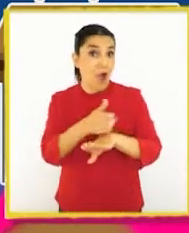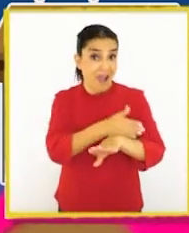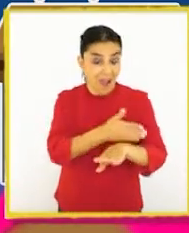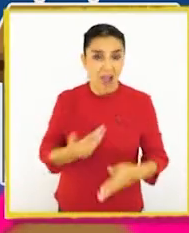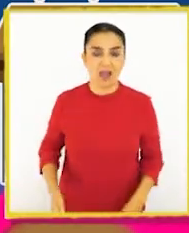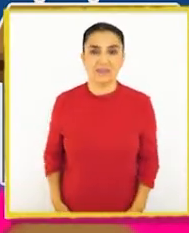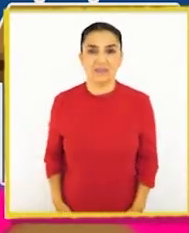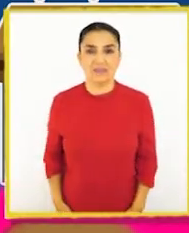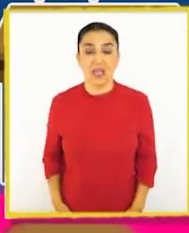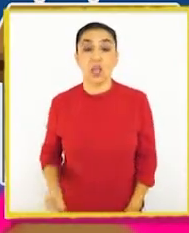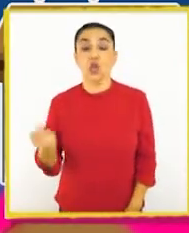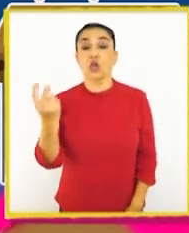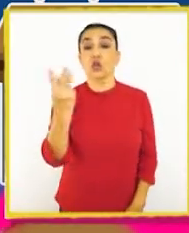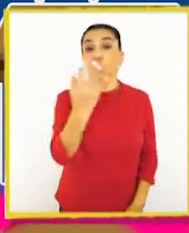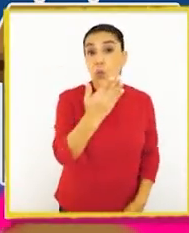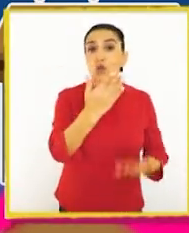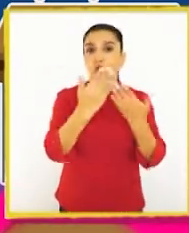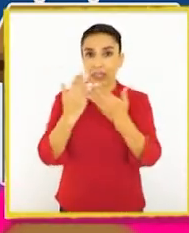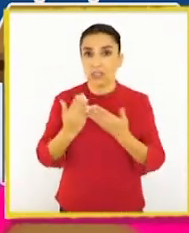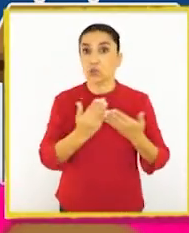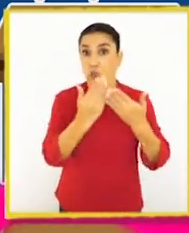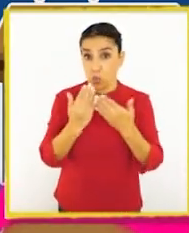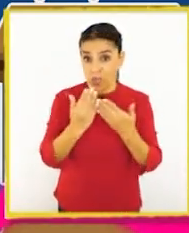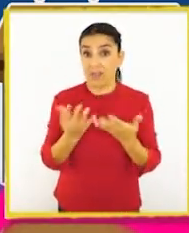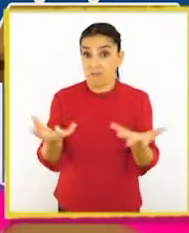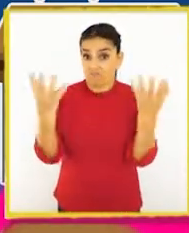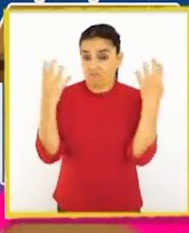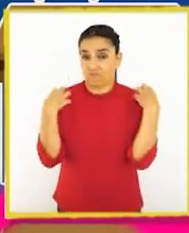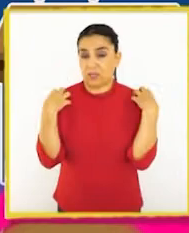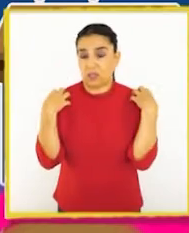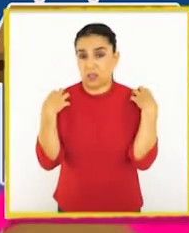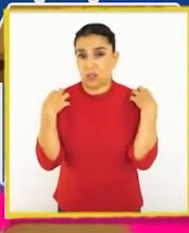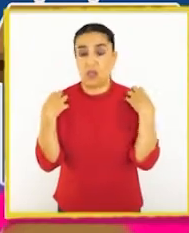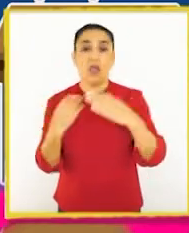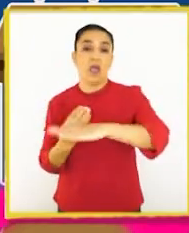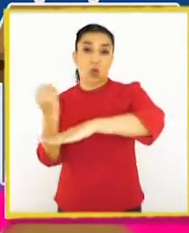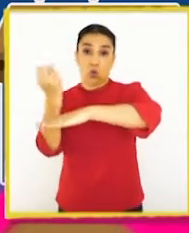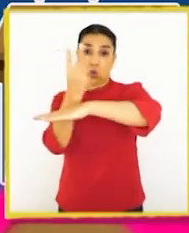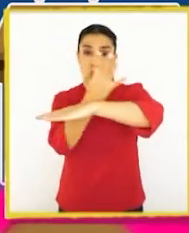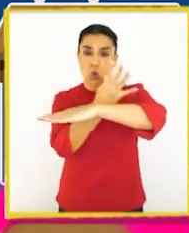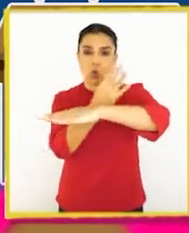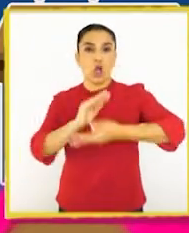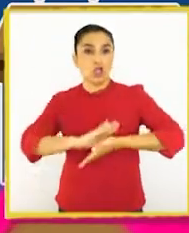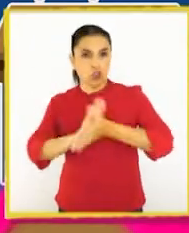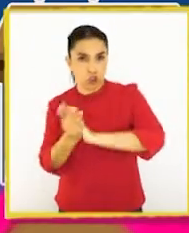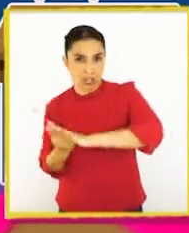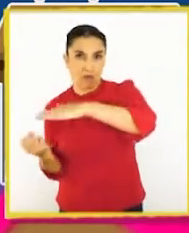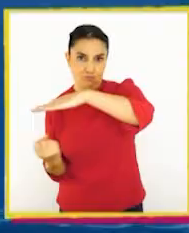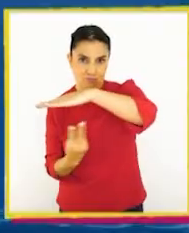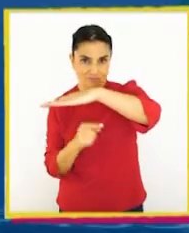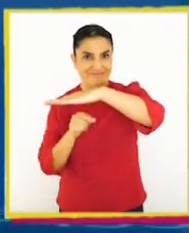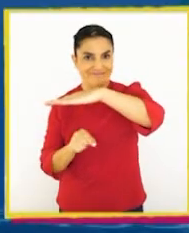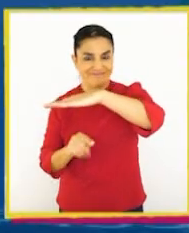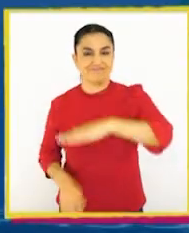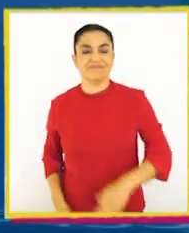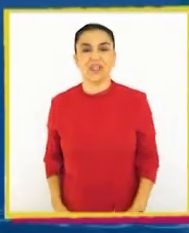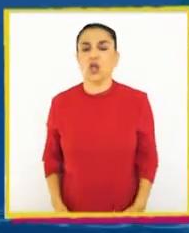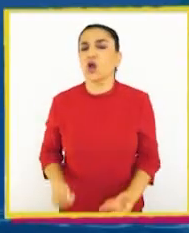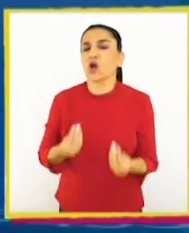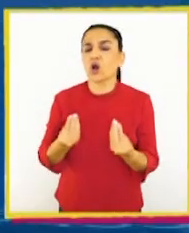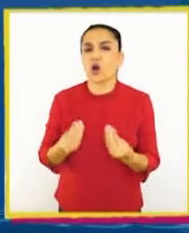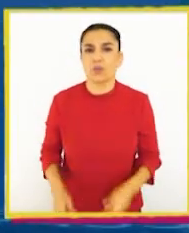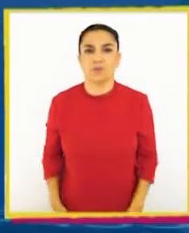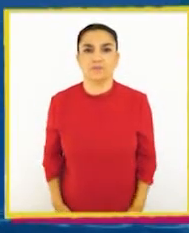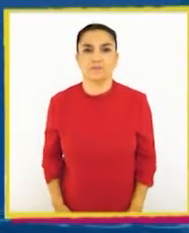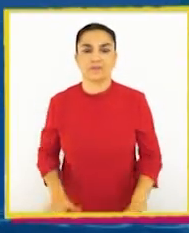casos, debemos poner el número de estudiante de este cargo en el numerador y el total en el denominador, quedando